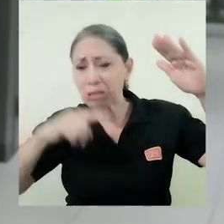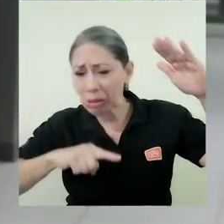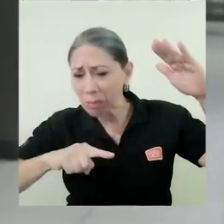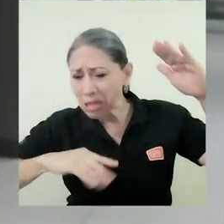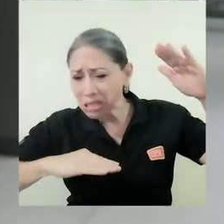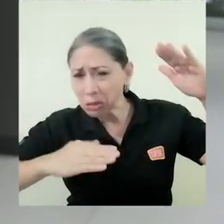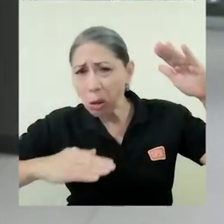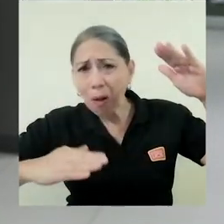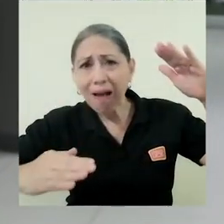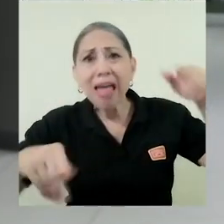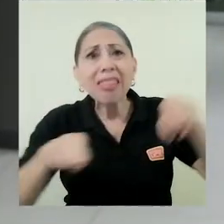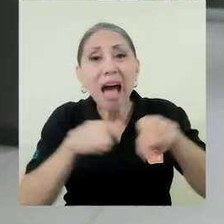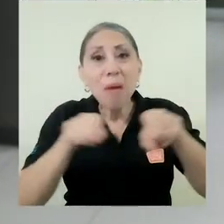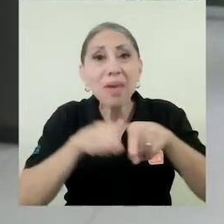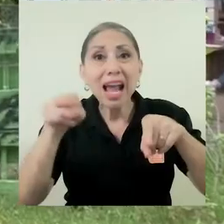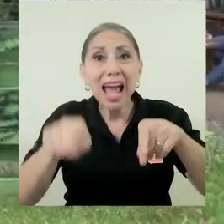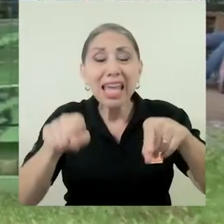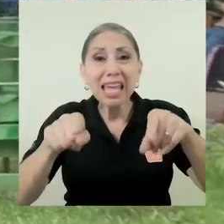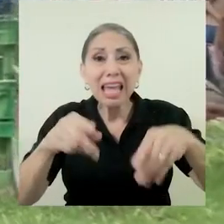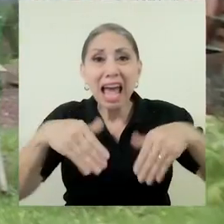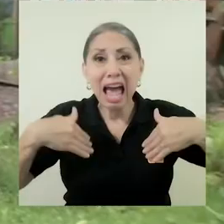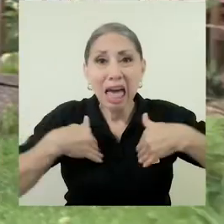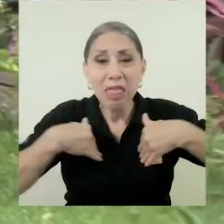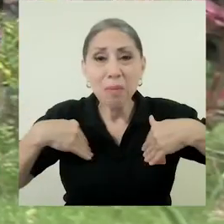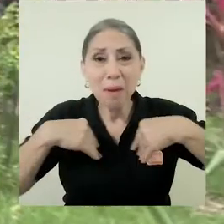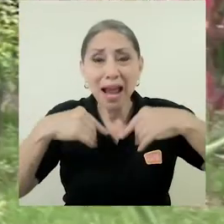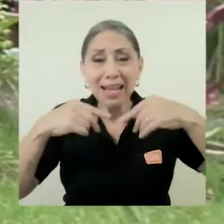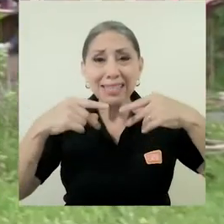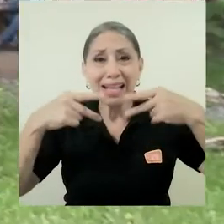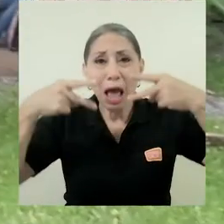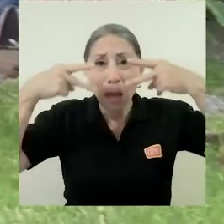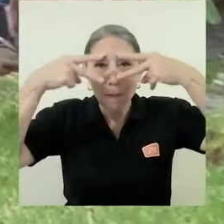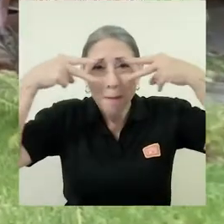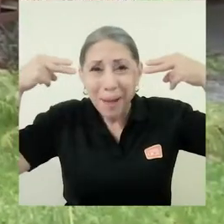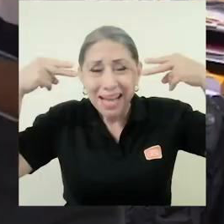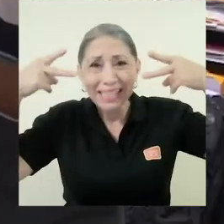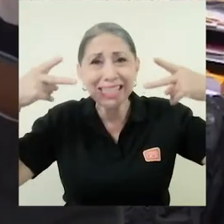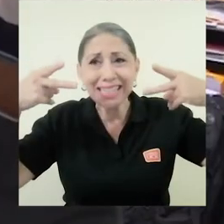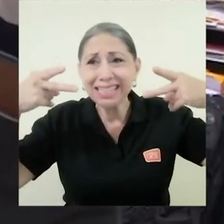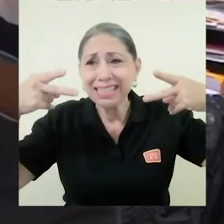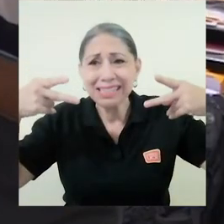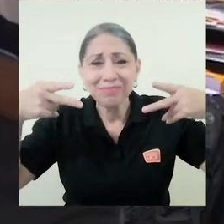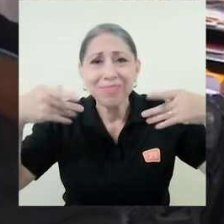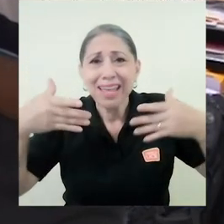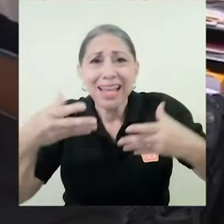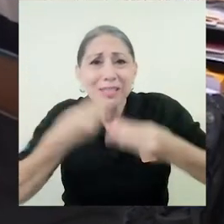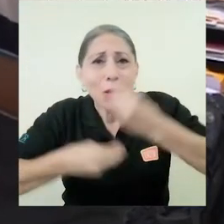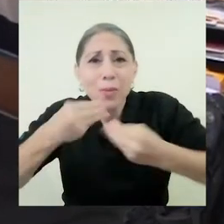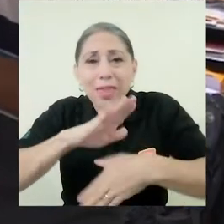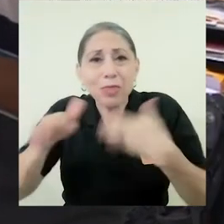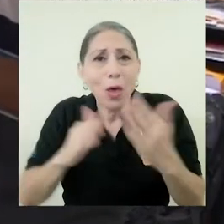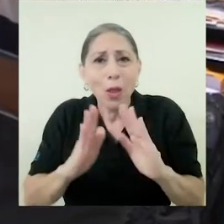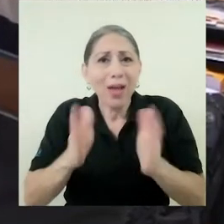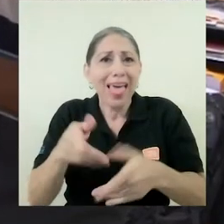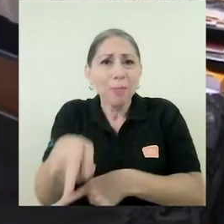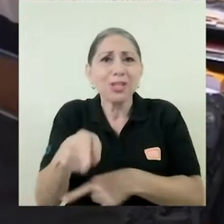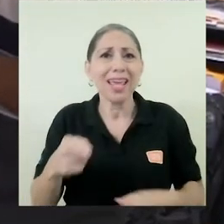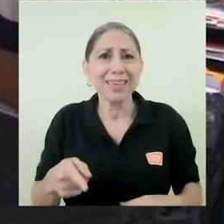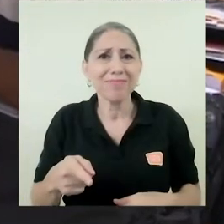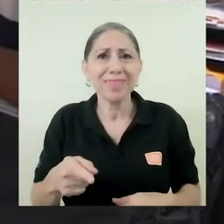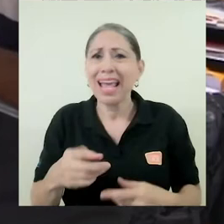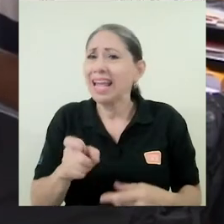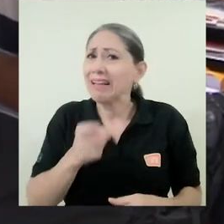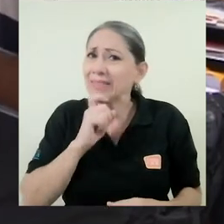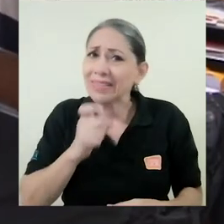inclusive, había plagas de mapaches que se comían las cosas que dejábamos ahí. Era muy inseguro, no tenía un sistema de seguridad, por lo que